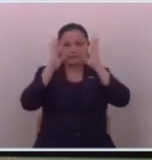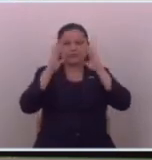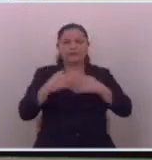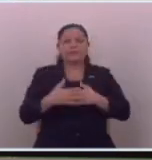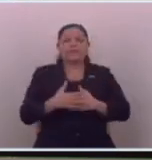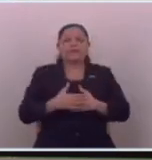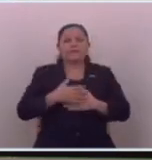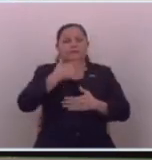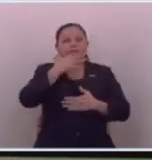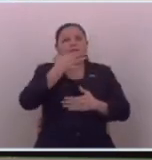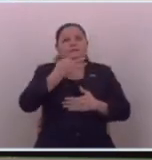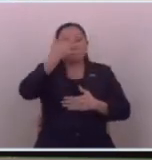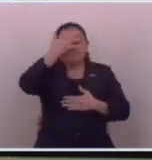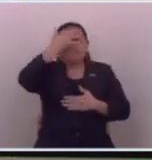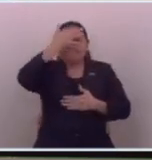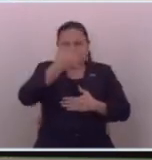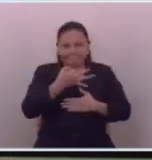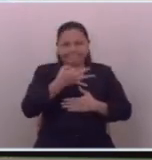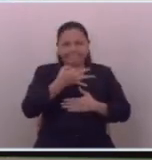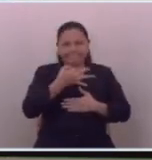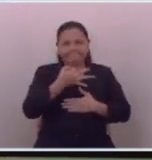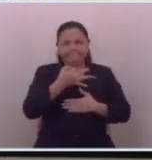de verdad pónganse serios